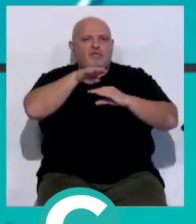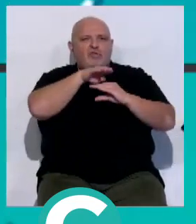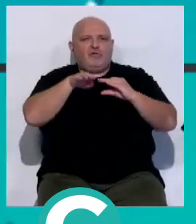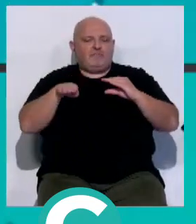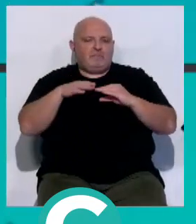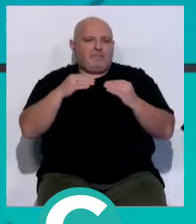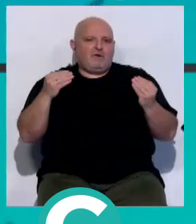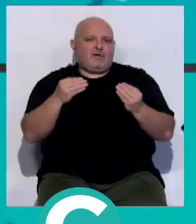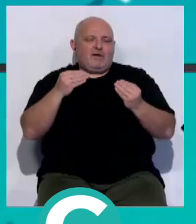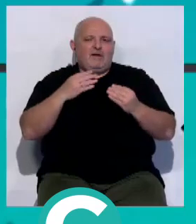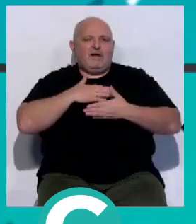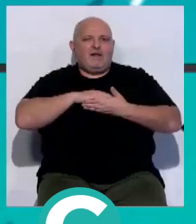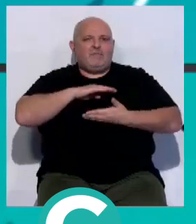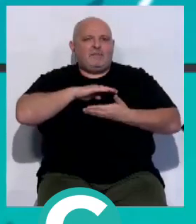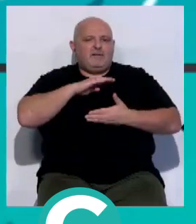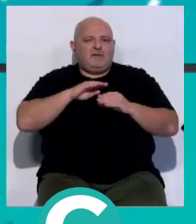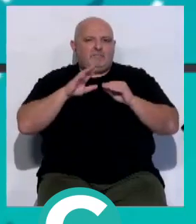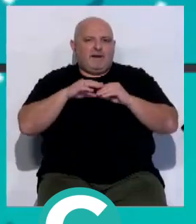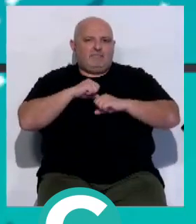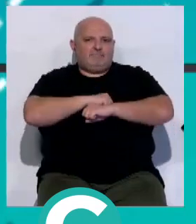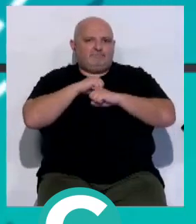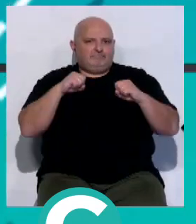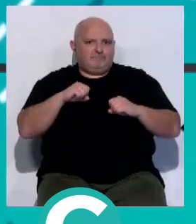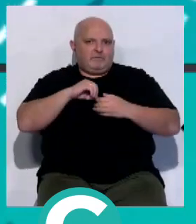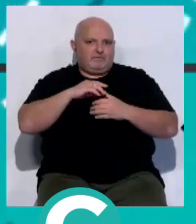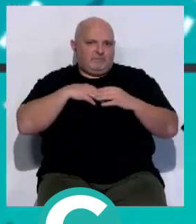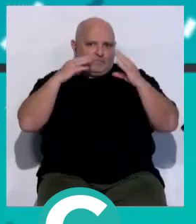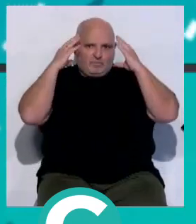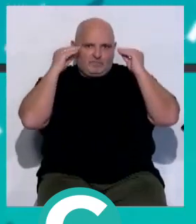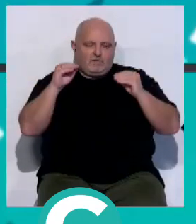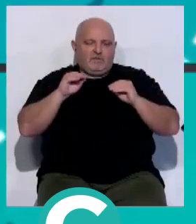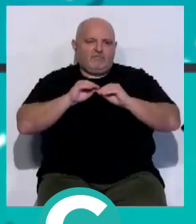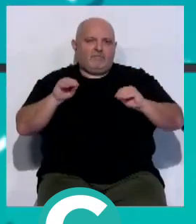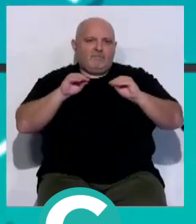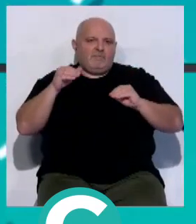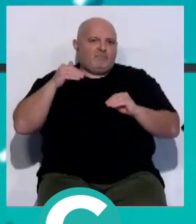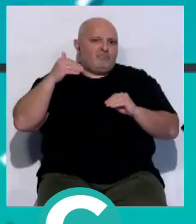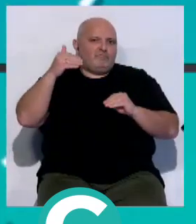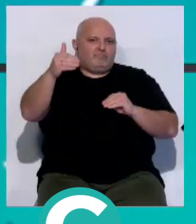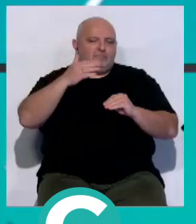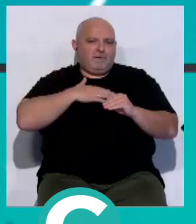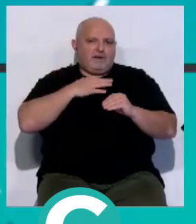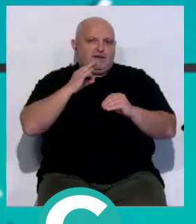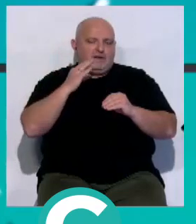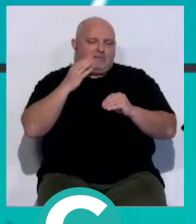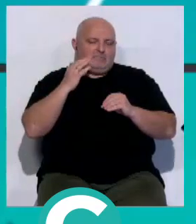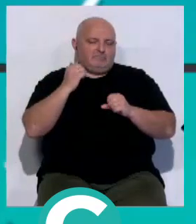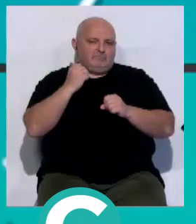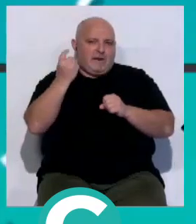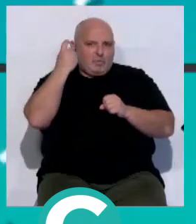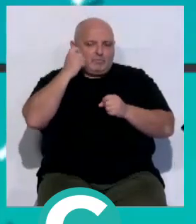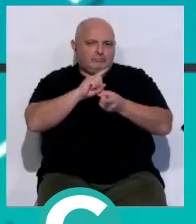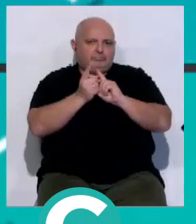para mejorar la capacitación de sus efectivos actuales y también la instrucción de las futuras promociones. En este acto de